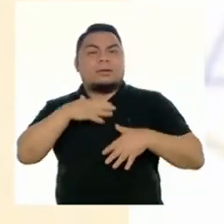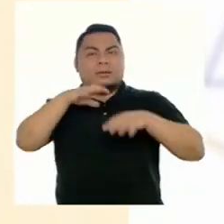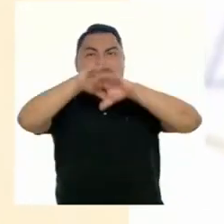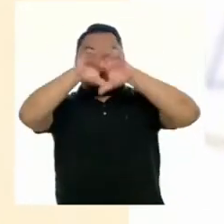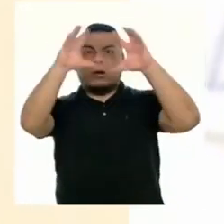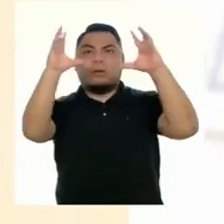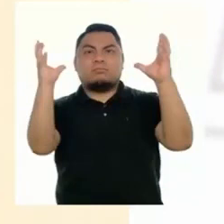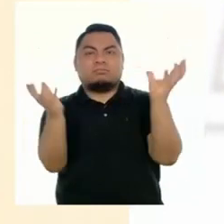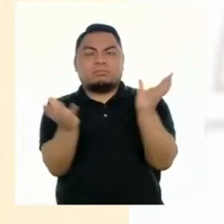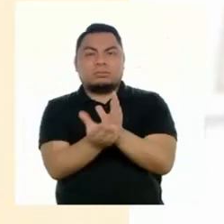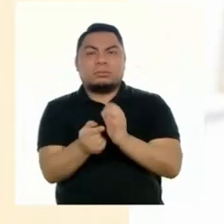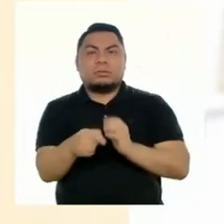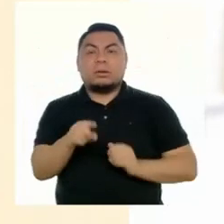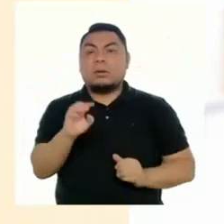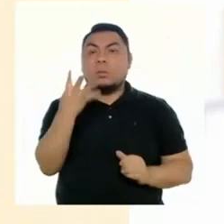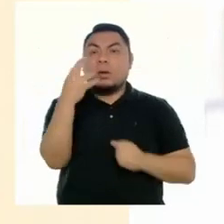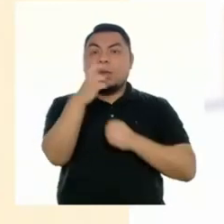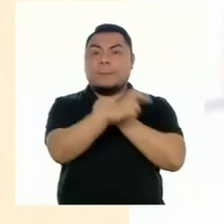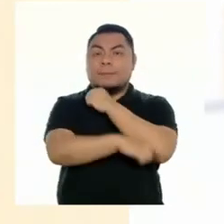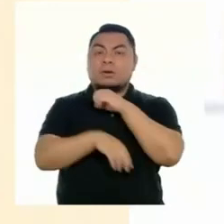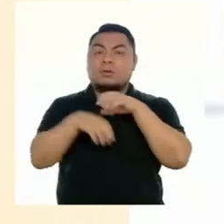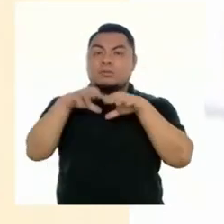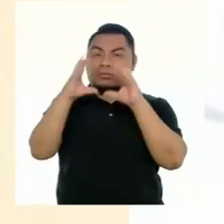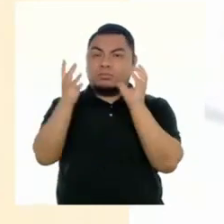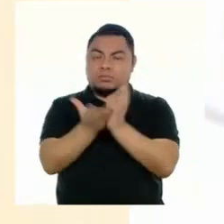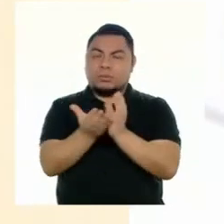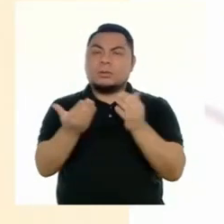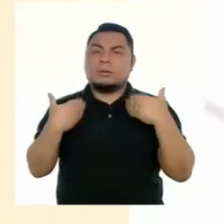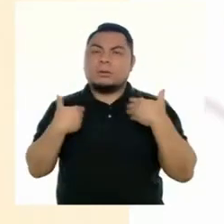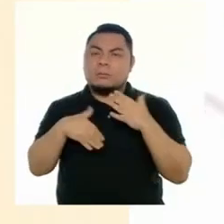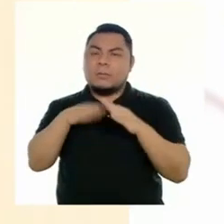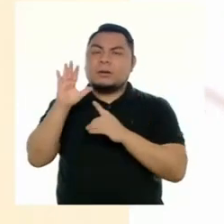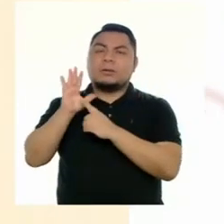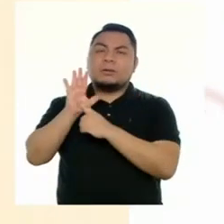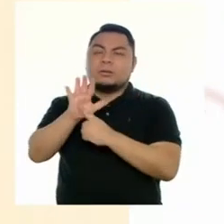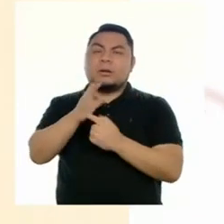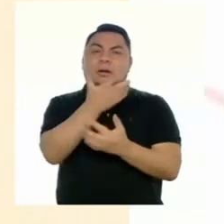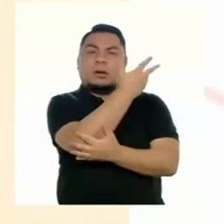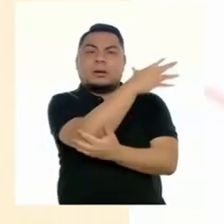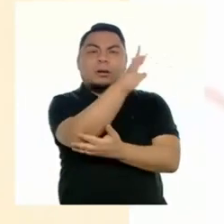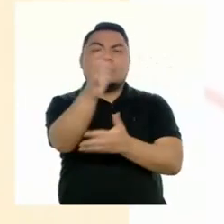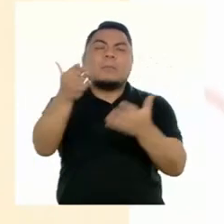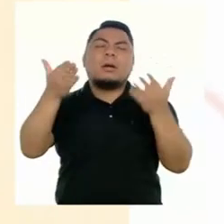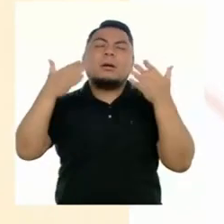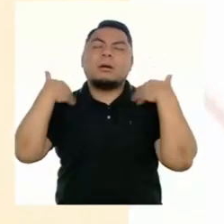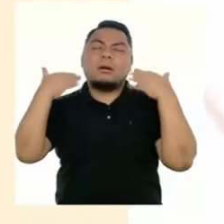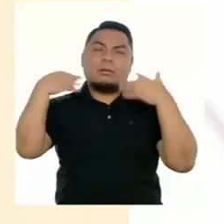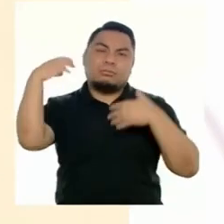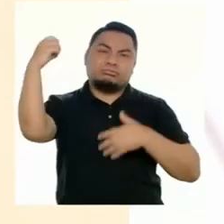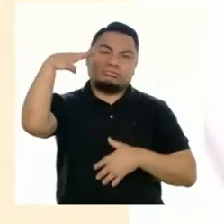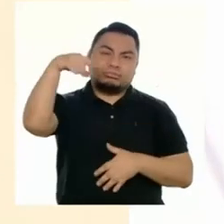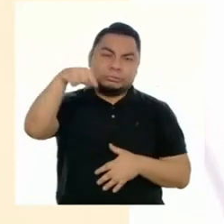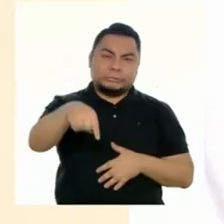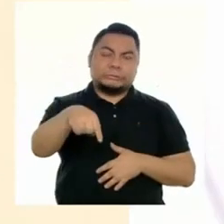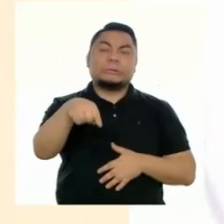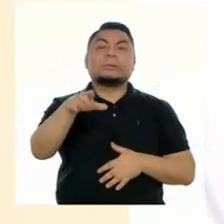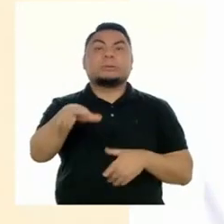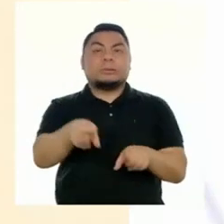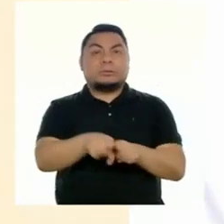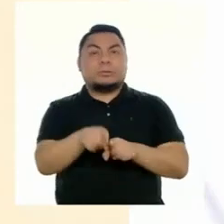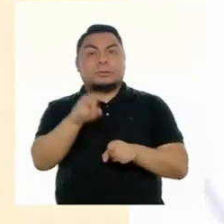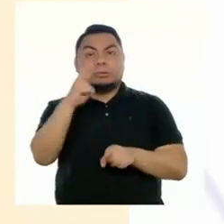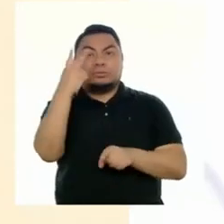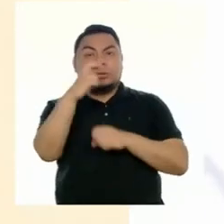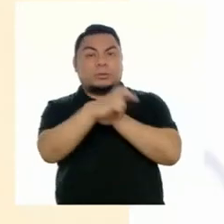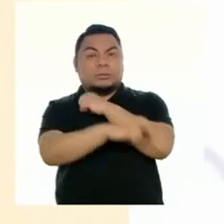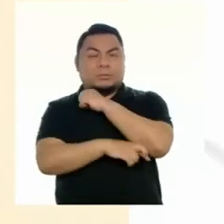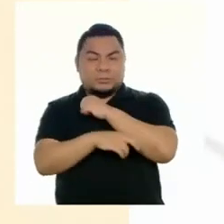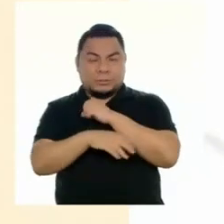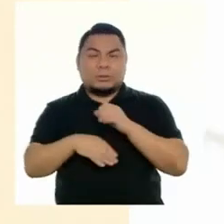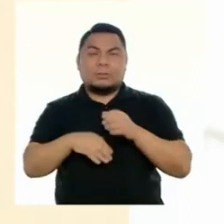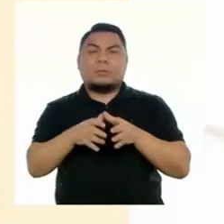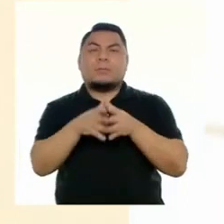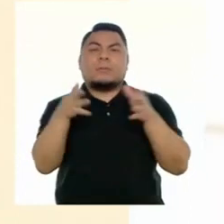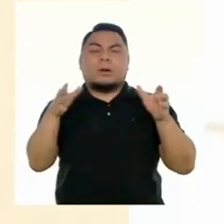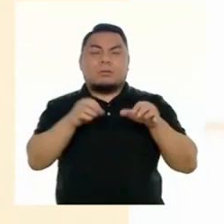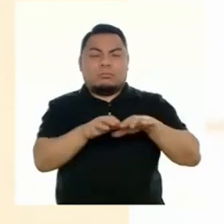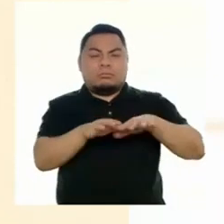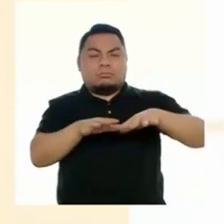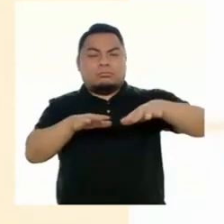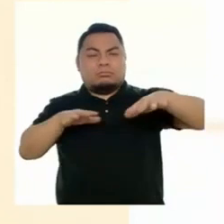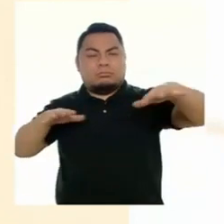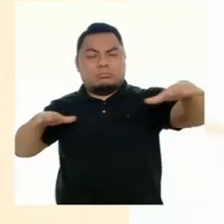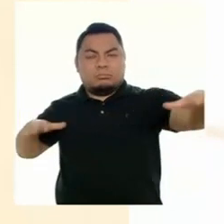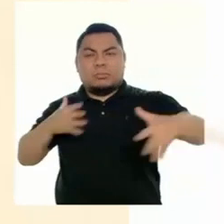el planeta. Es el cuarto país en el mundo con mayor presencia de bosques tropicales. Además, es el segundo país con mayor